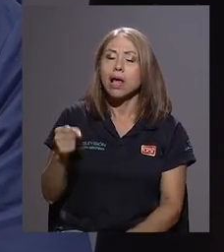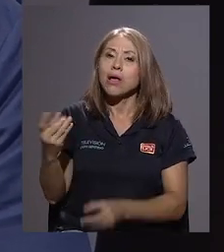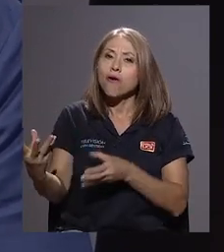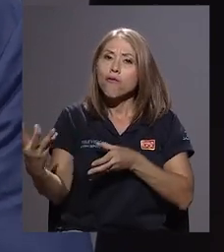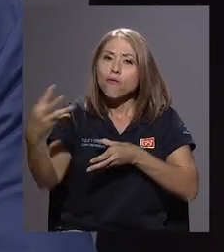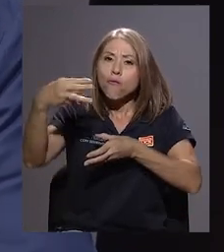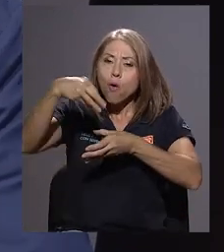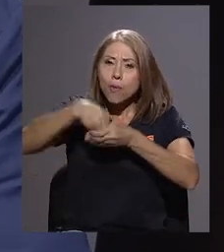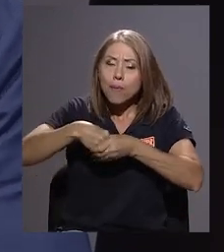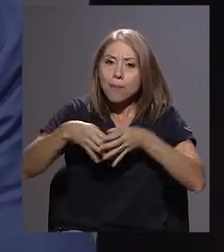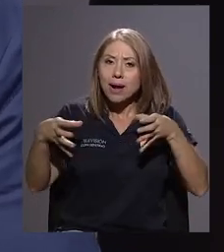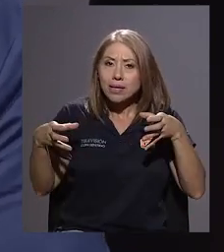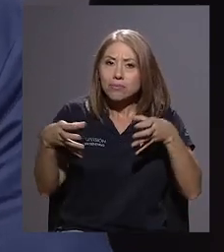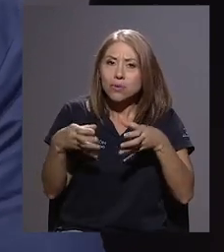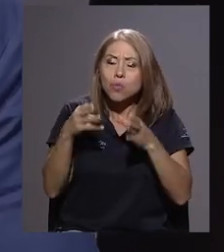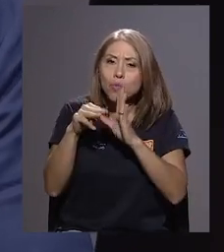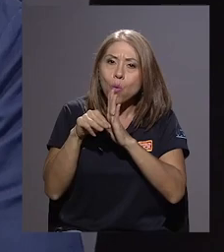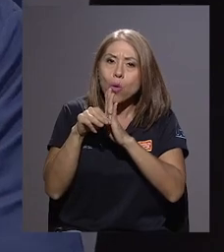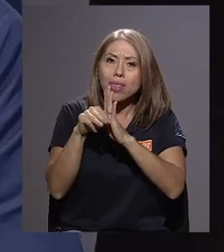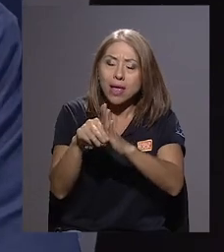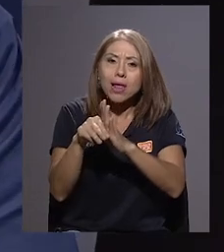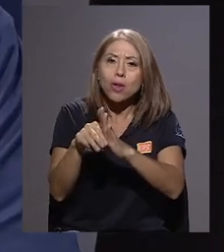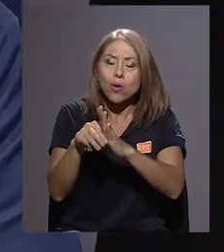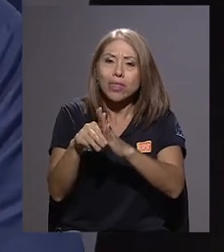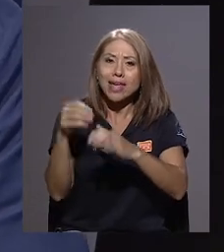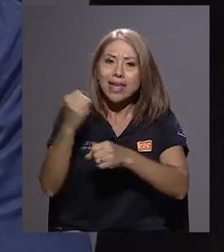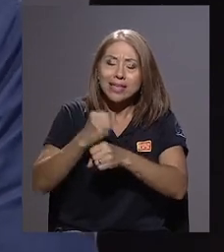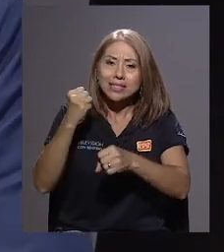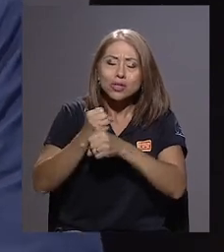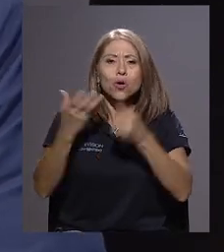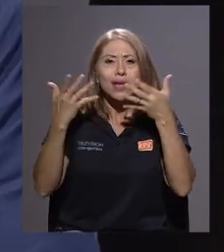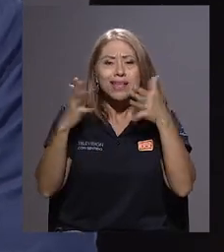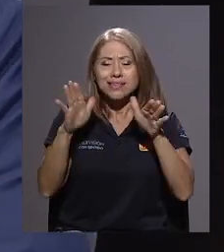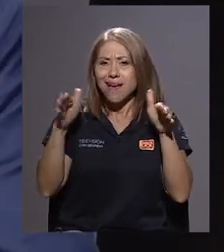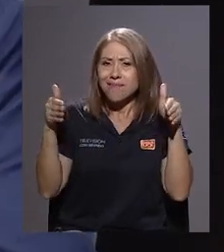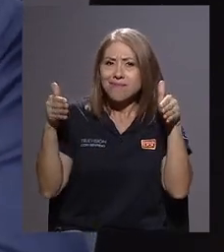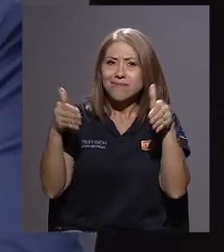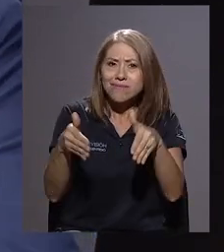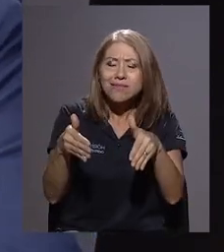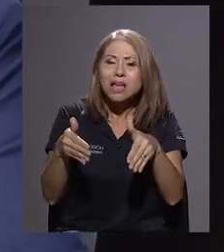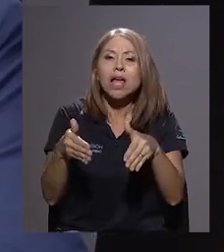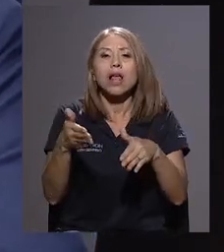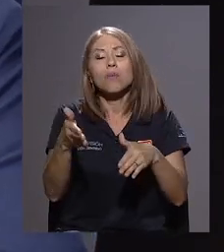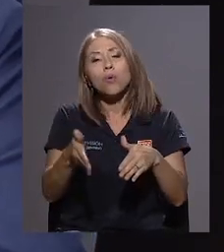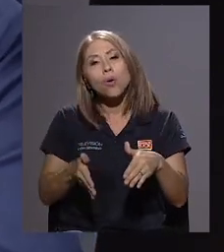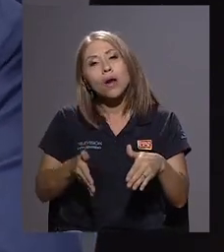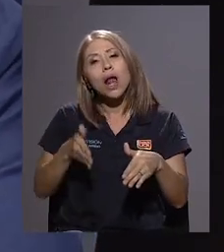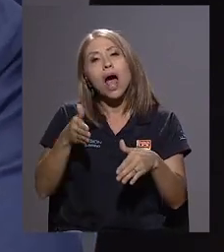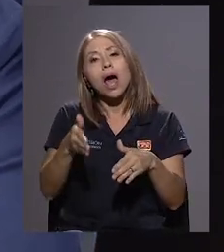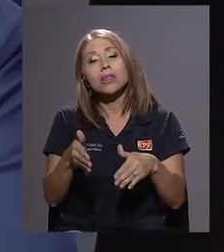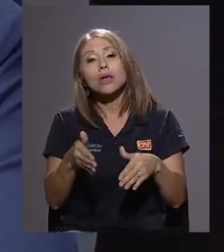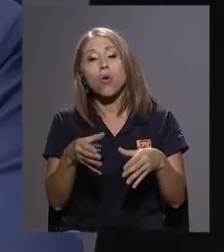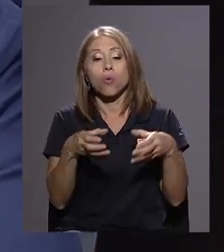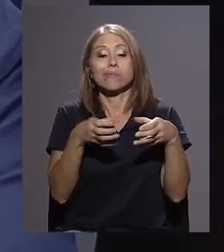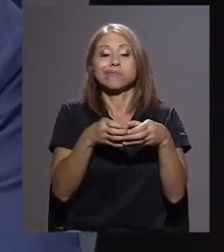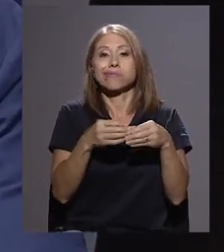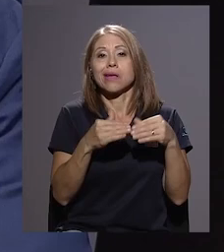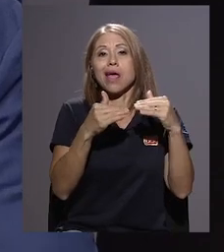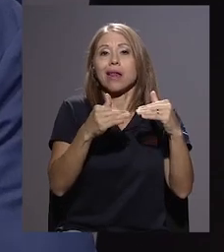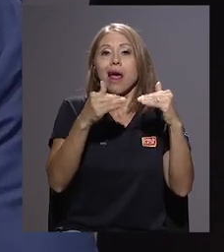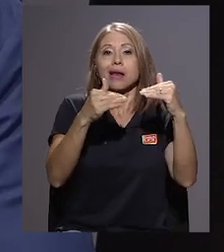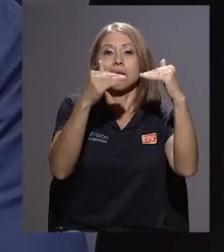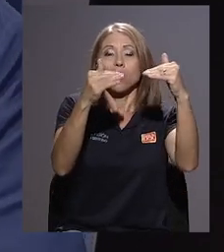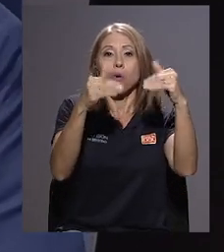que forma parte de un modelo de gestión que ya se ha intronizado, que es el tradicional, el modelo burocrático, jerárquico, que el secretismo es